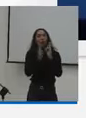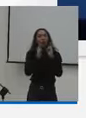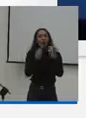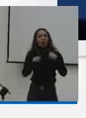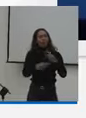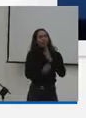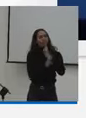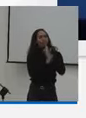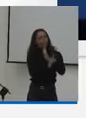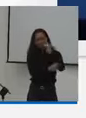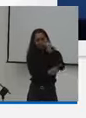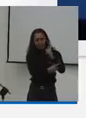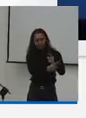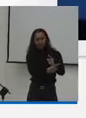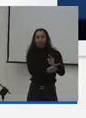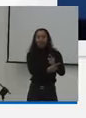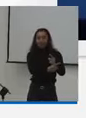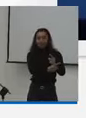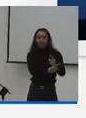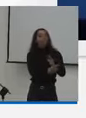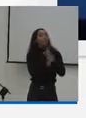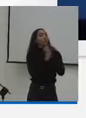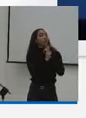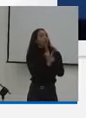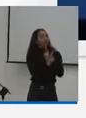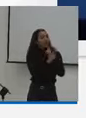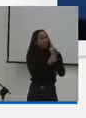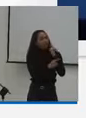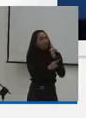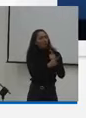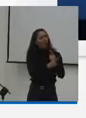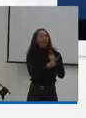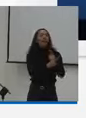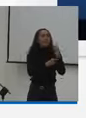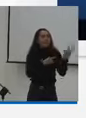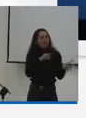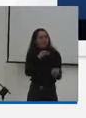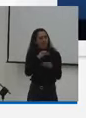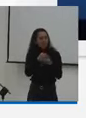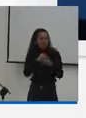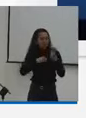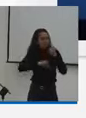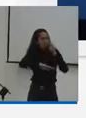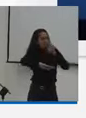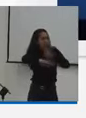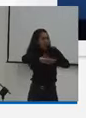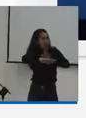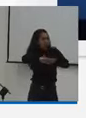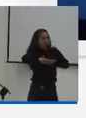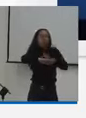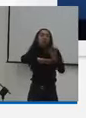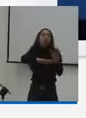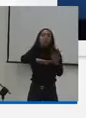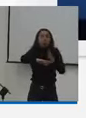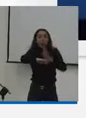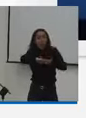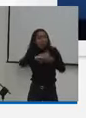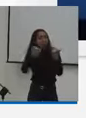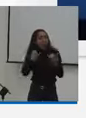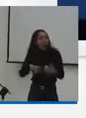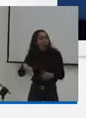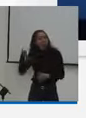quedado absuelta su inquietud pero también quiero invitarlos a que en el transcurso